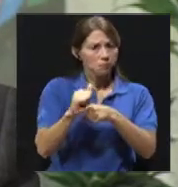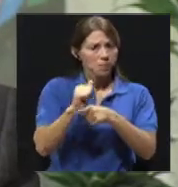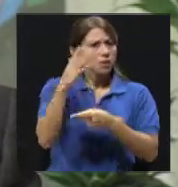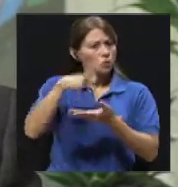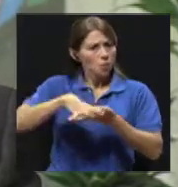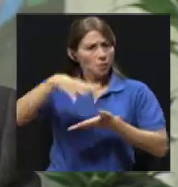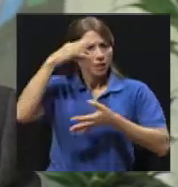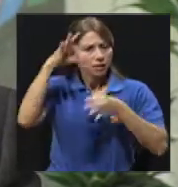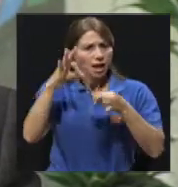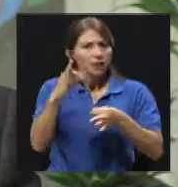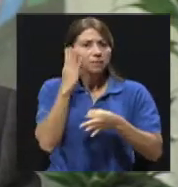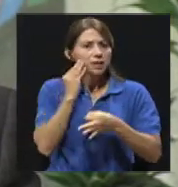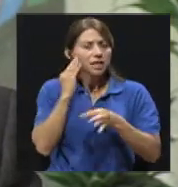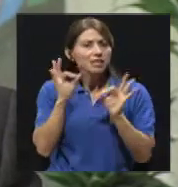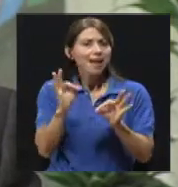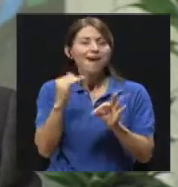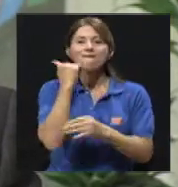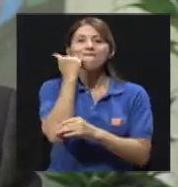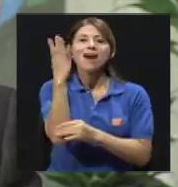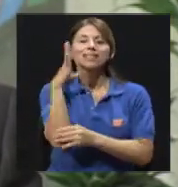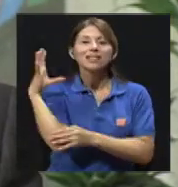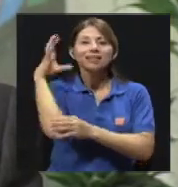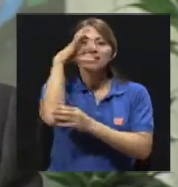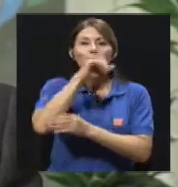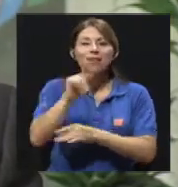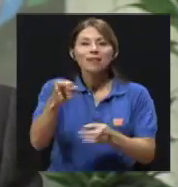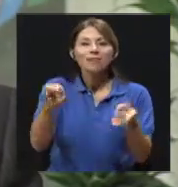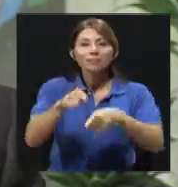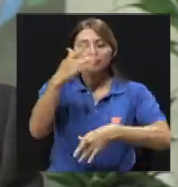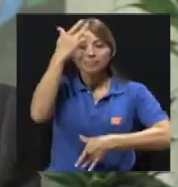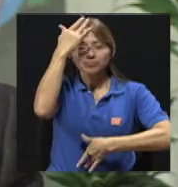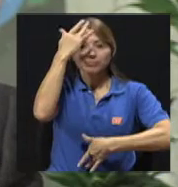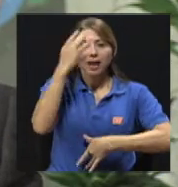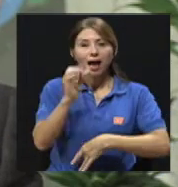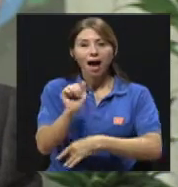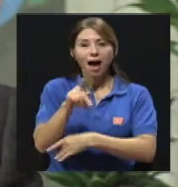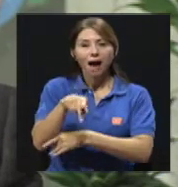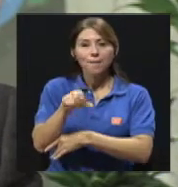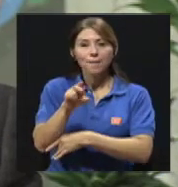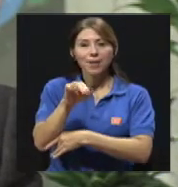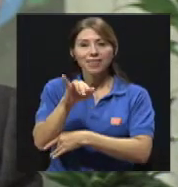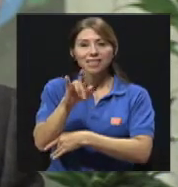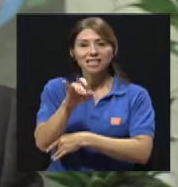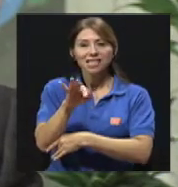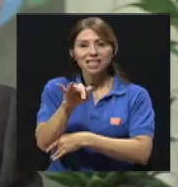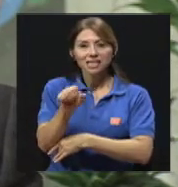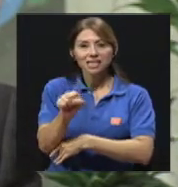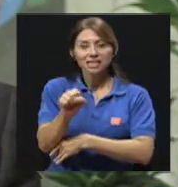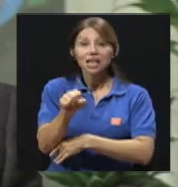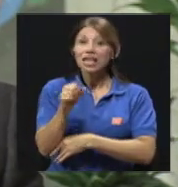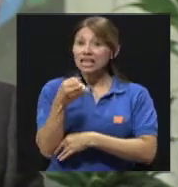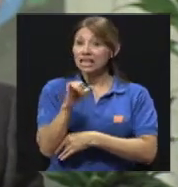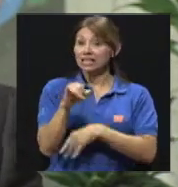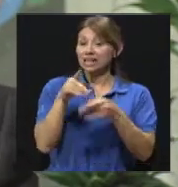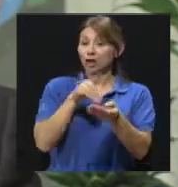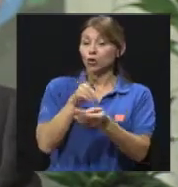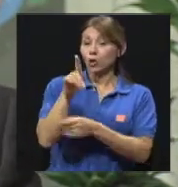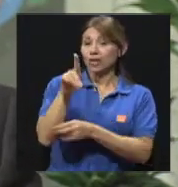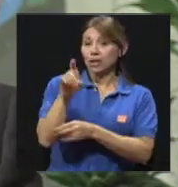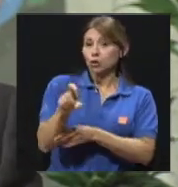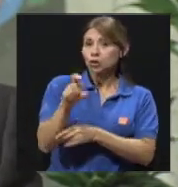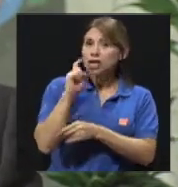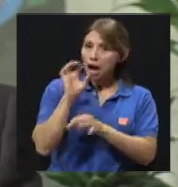le es fácil hacer el diagnóstico de apendicitis aguda. Y un diagnóstico temprano puede hacer la diferencia entre la